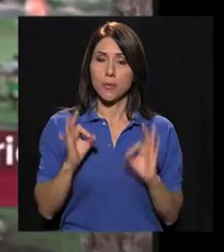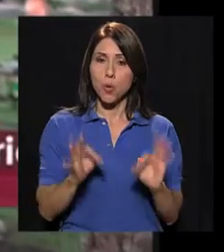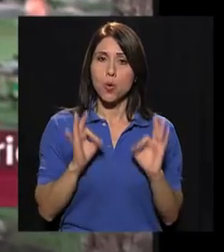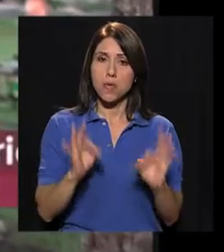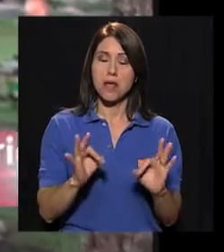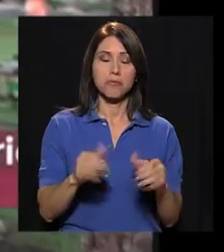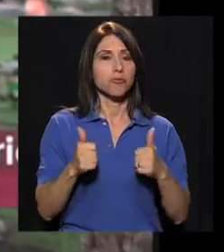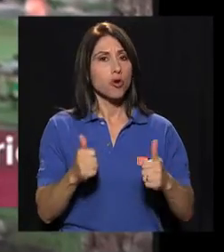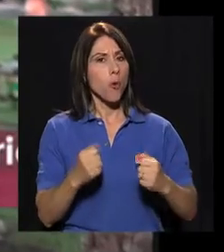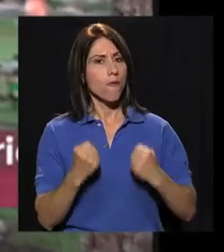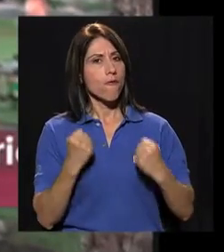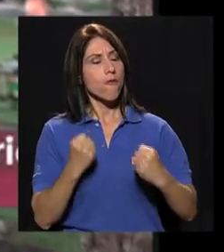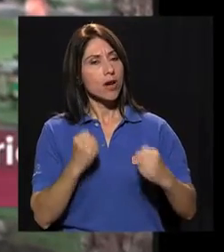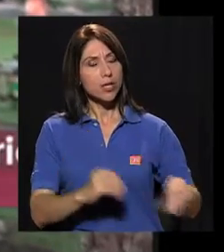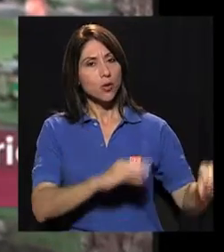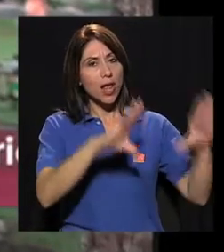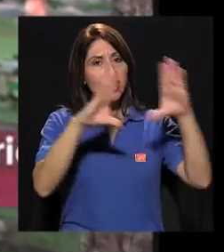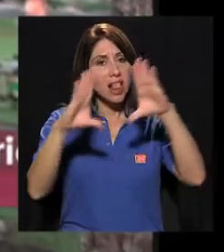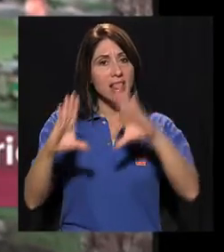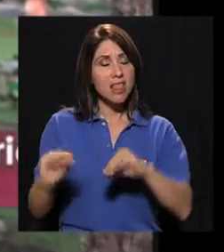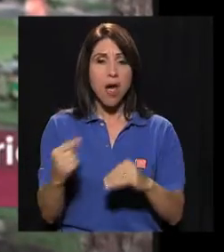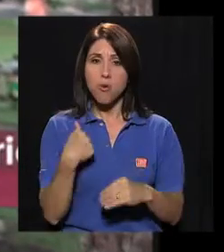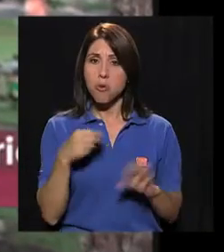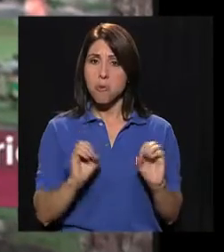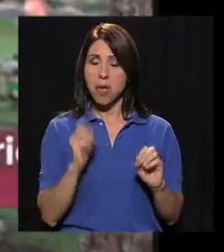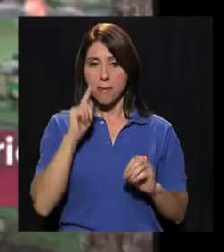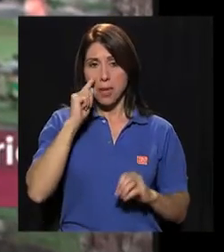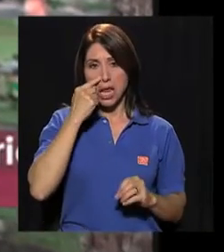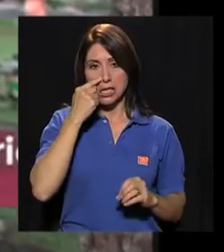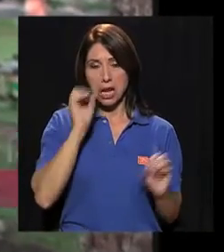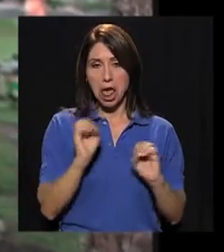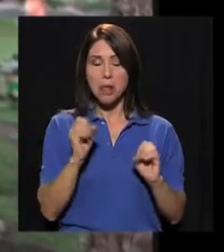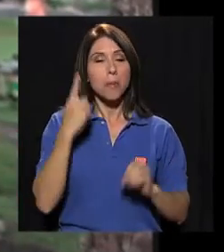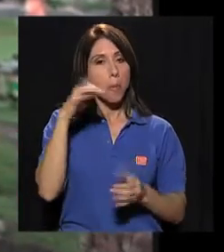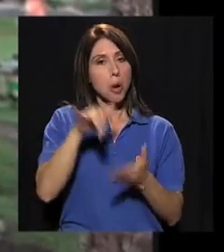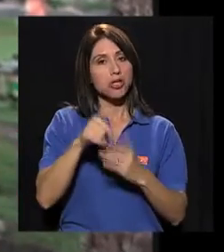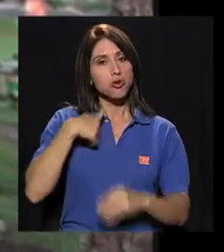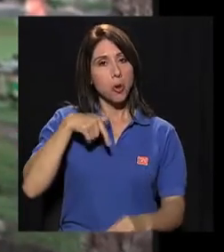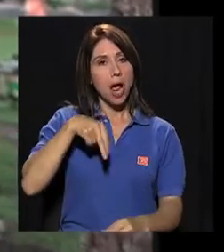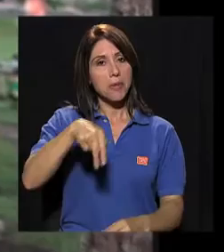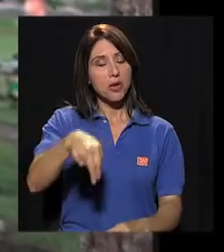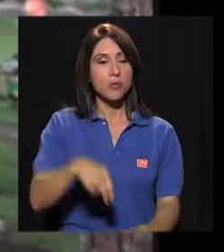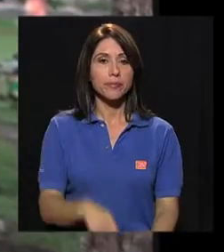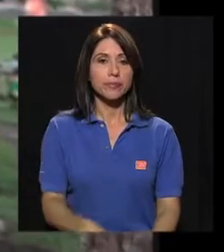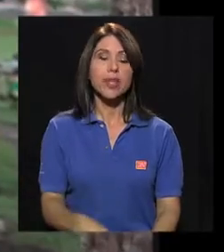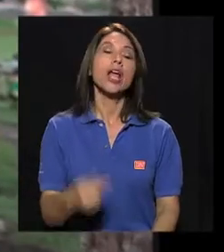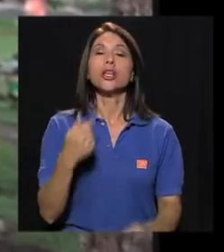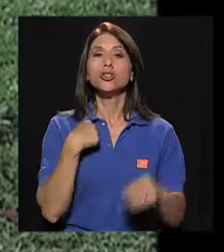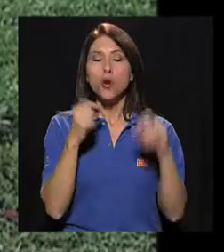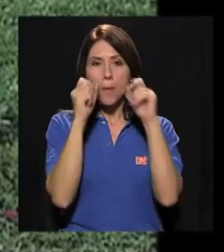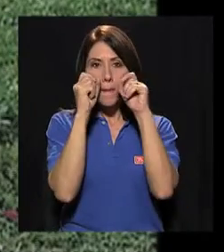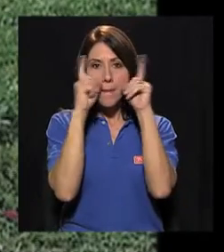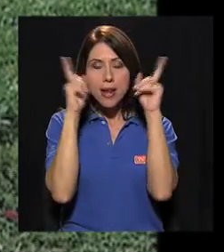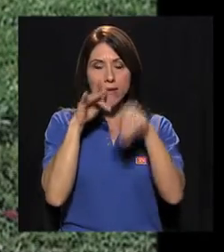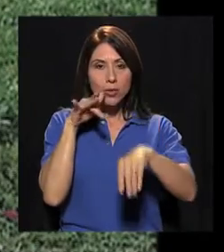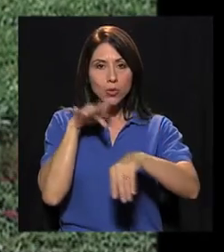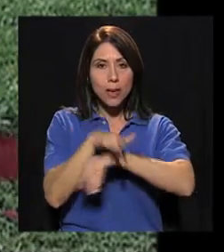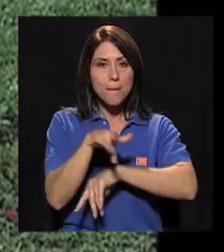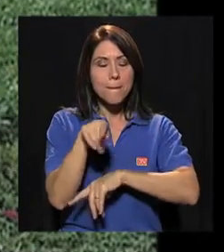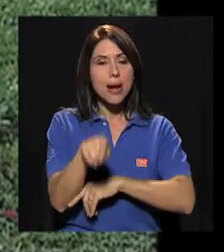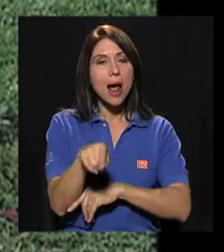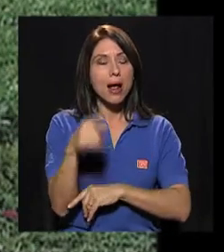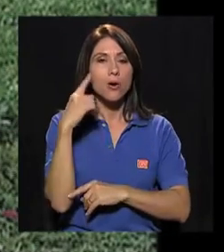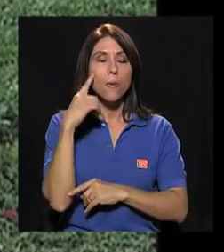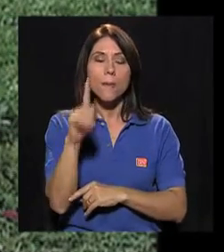bien, con mucha energía durante el día, anda uno sin aquella perecilla ni nada, ¿verdad? Entonces por eso es que camino, ¿sí? Por eso precisamente